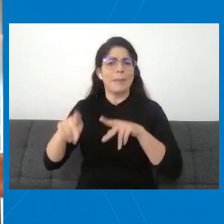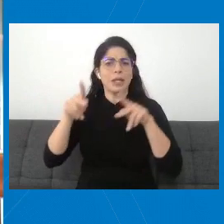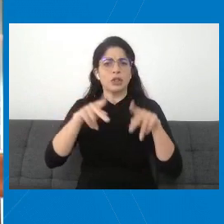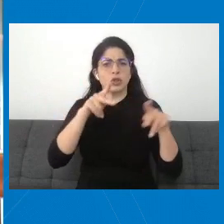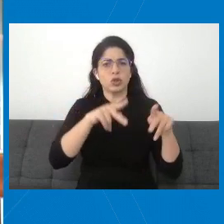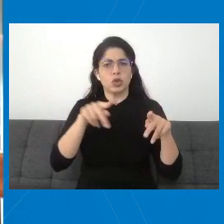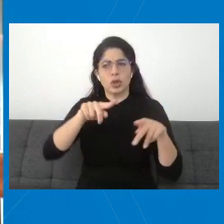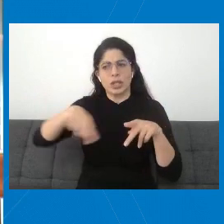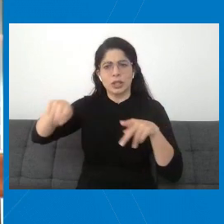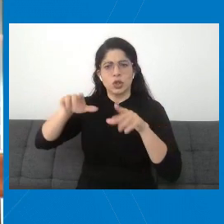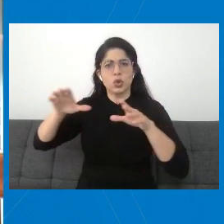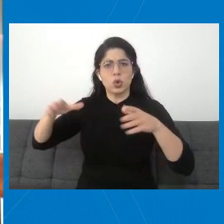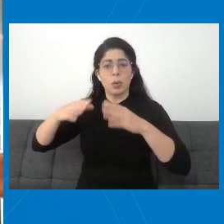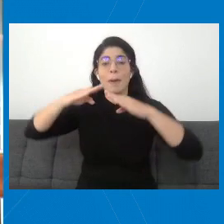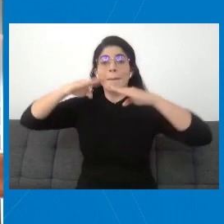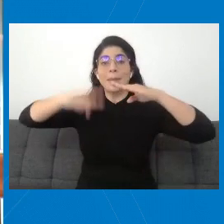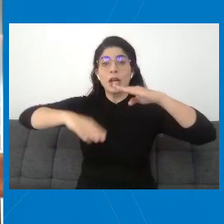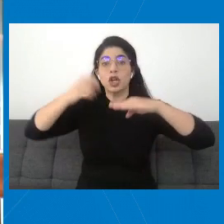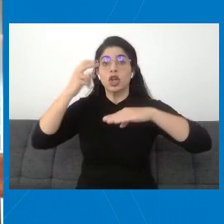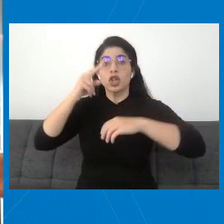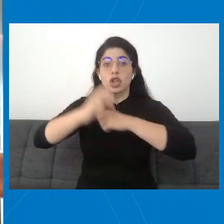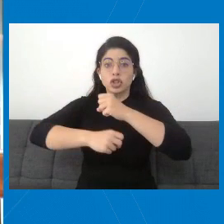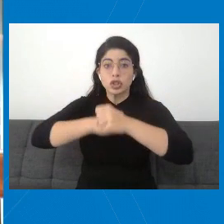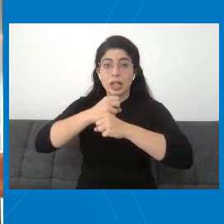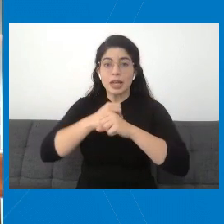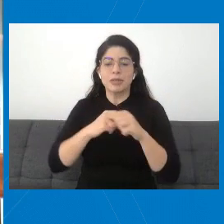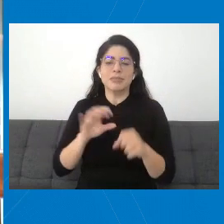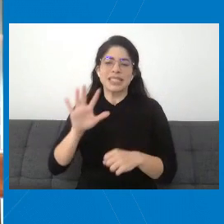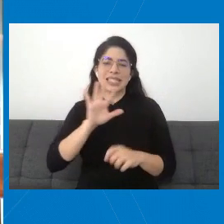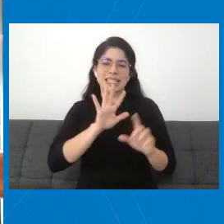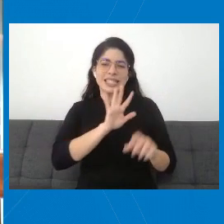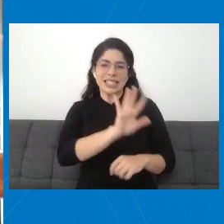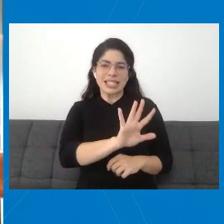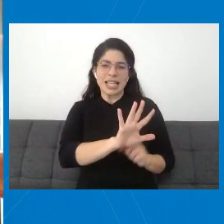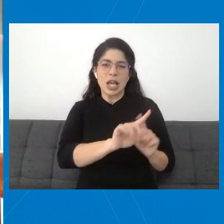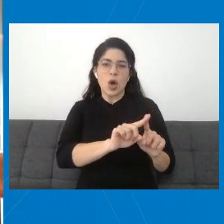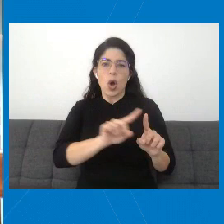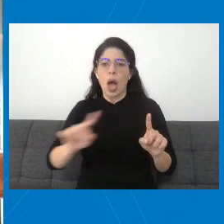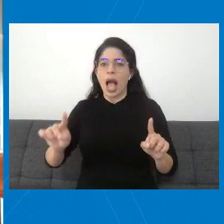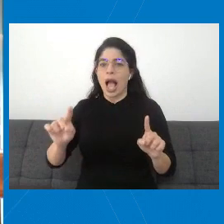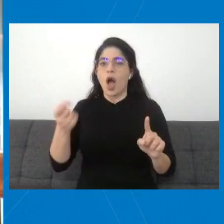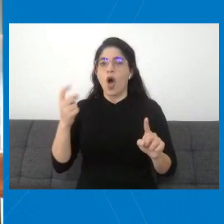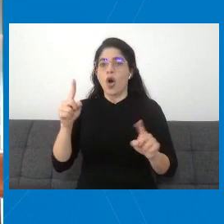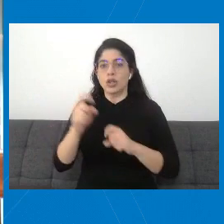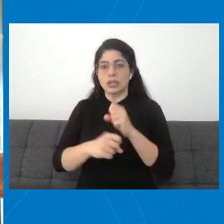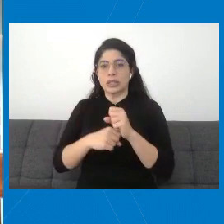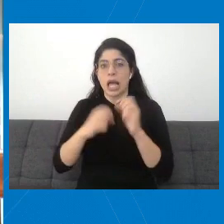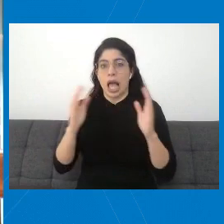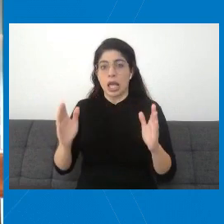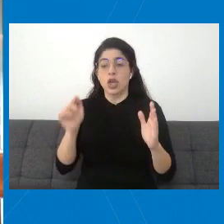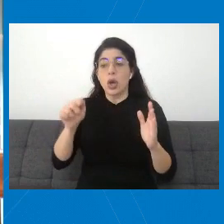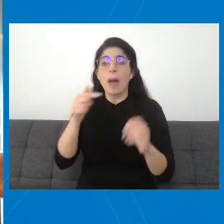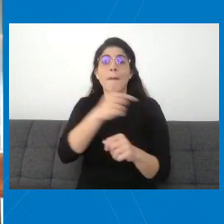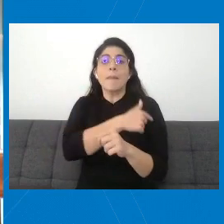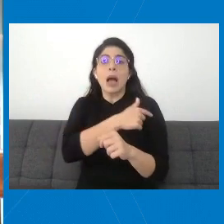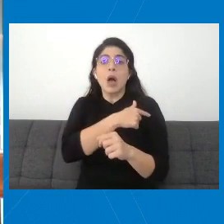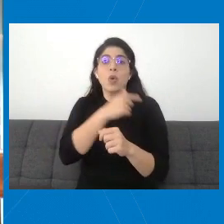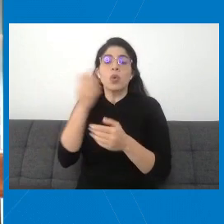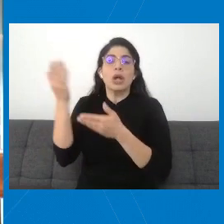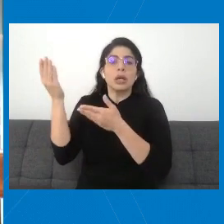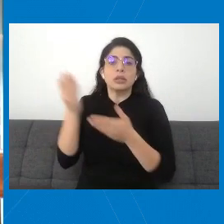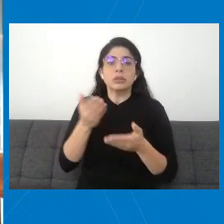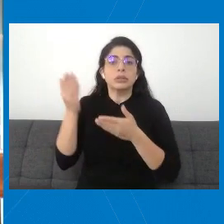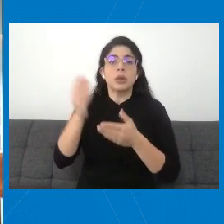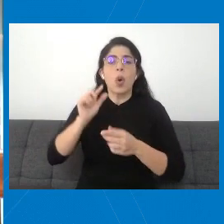etarios, menores de 12 años, de 5 a 11 años específicamente. Estas vacunas van a llegar paulatinamente durante el primer semestre.